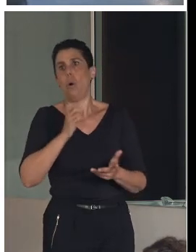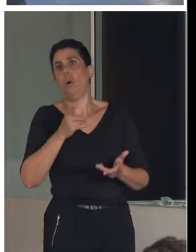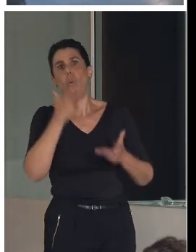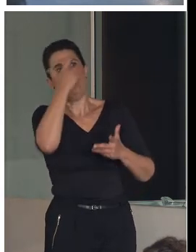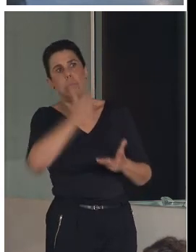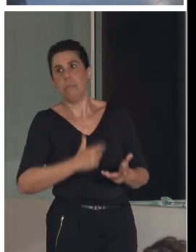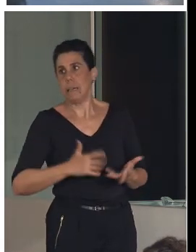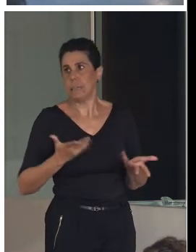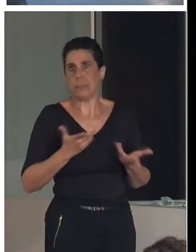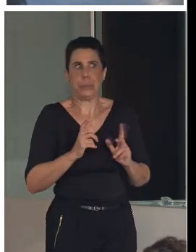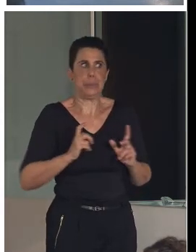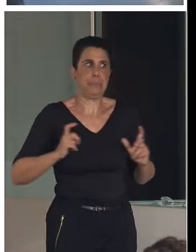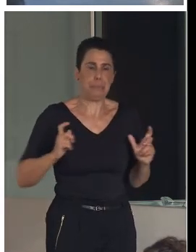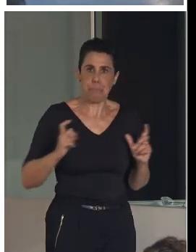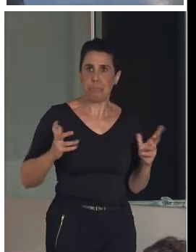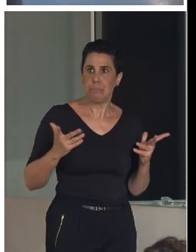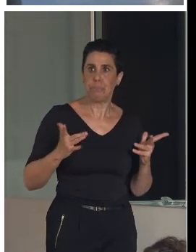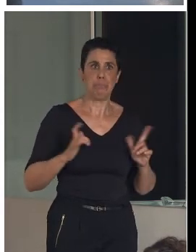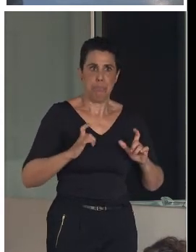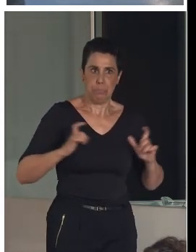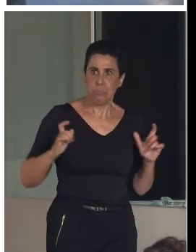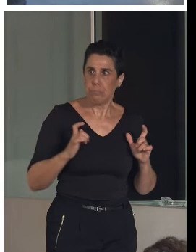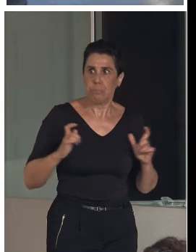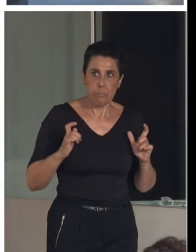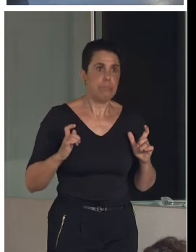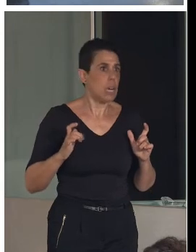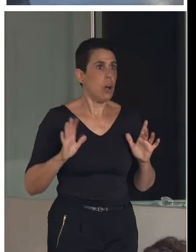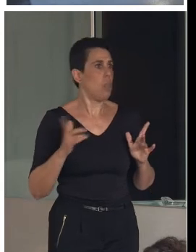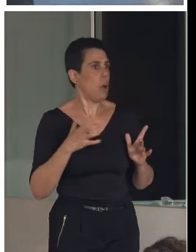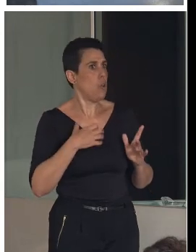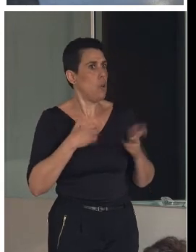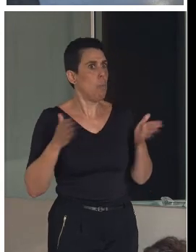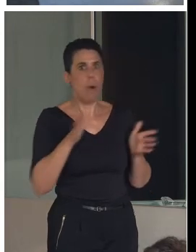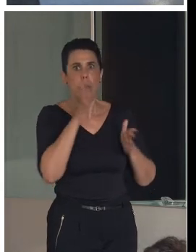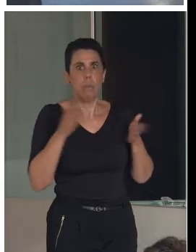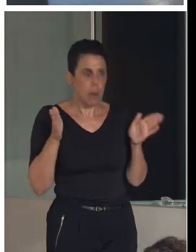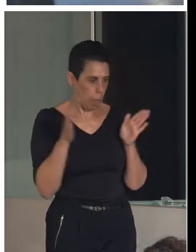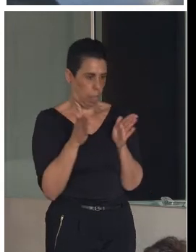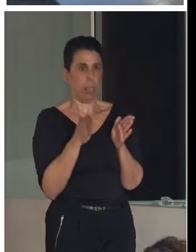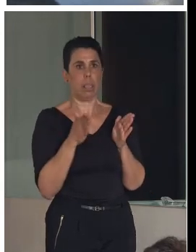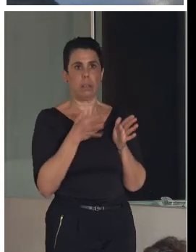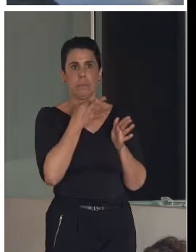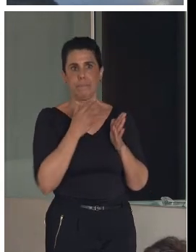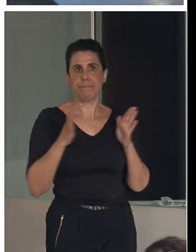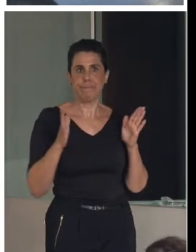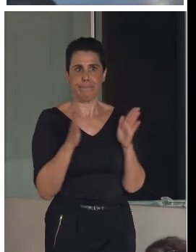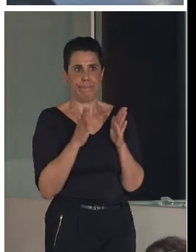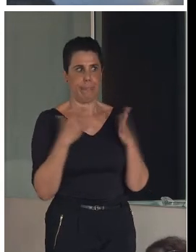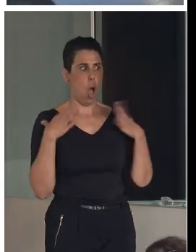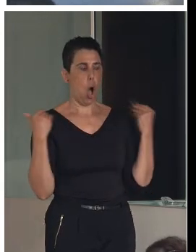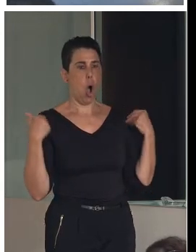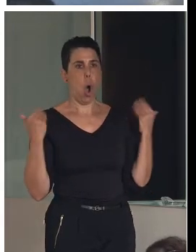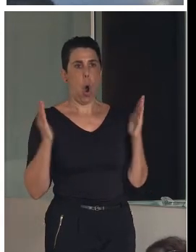que no sea él normalizado, porque no caben los hombros